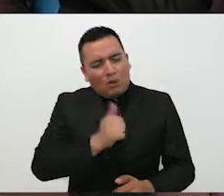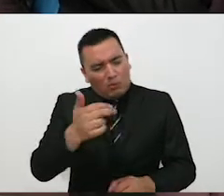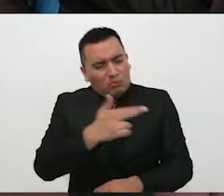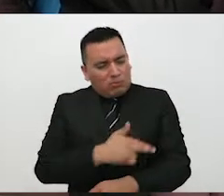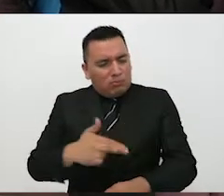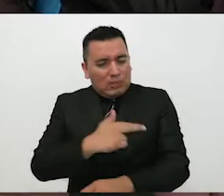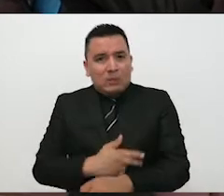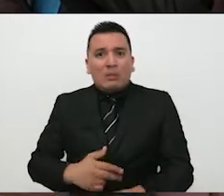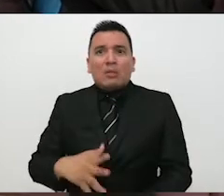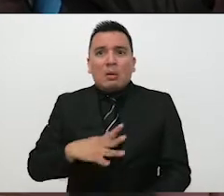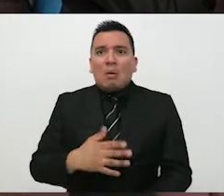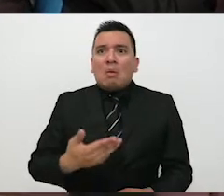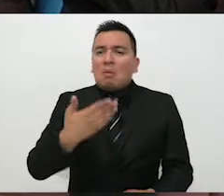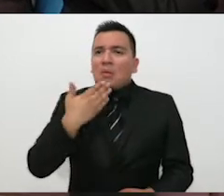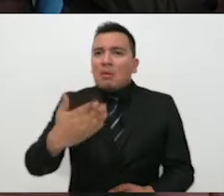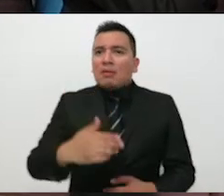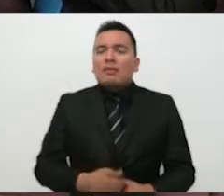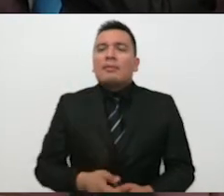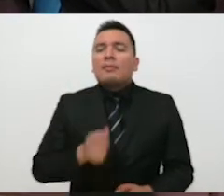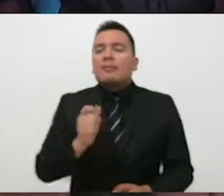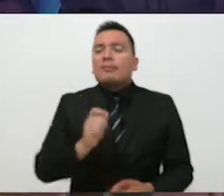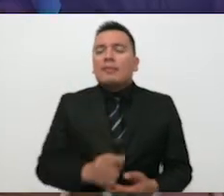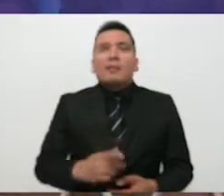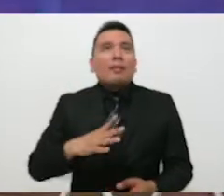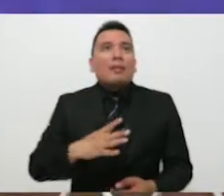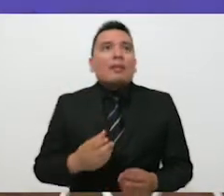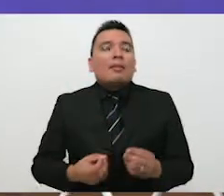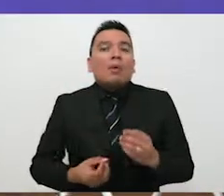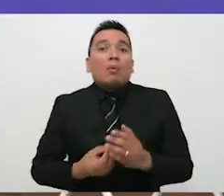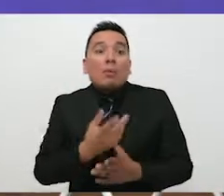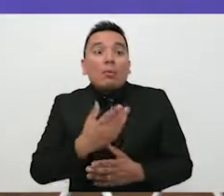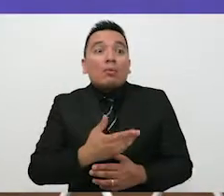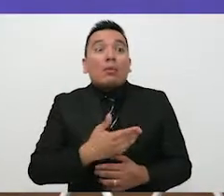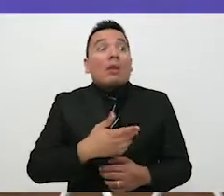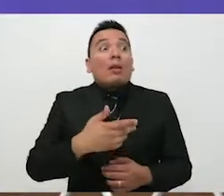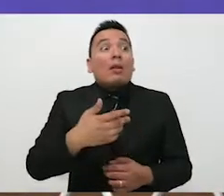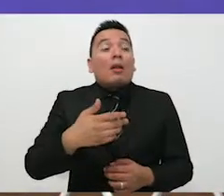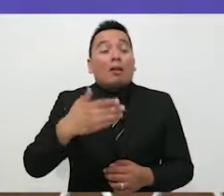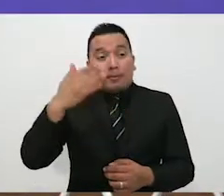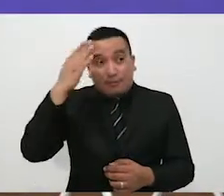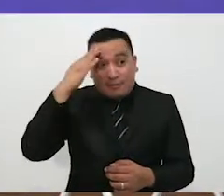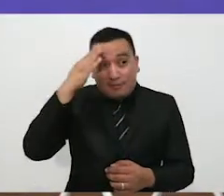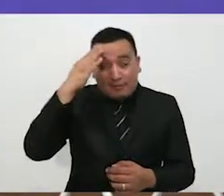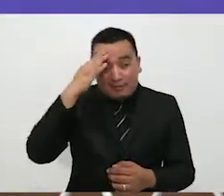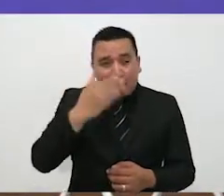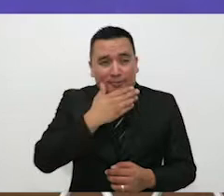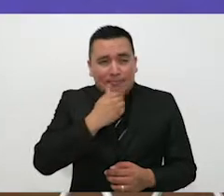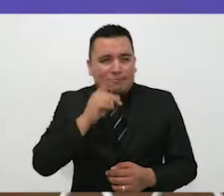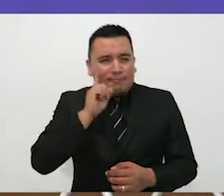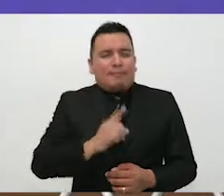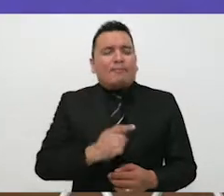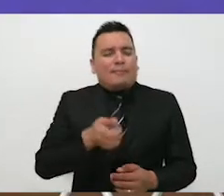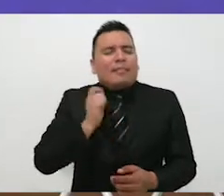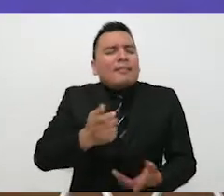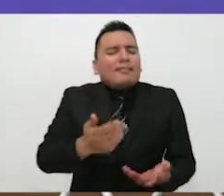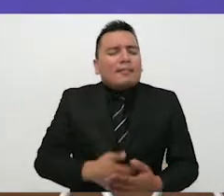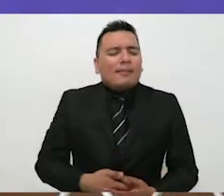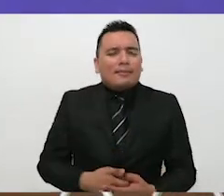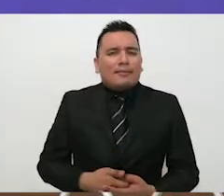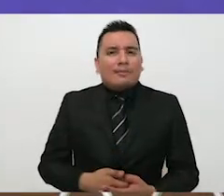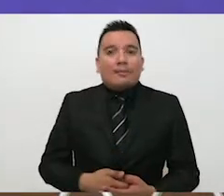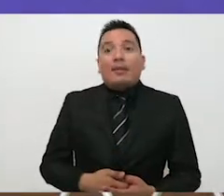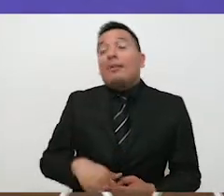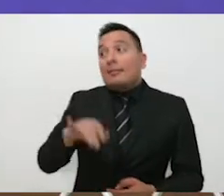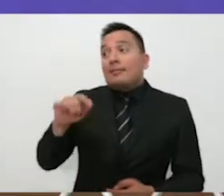que se ha tenido un muy buen resultado, que tiene que ver con las nuevas masculinidades. Así es. Es un programa también que implementamos este año con mucho